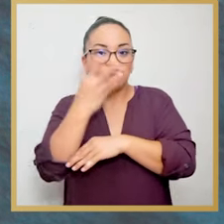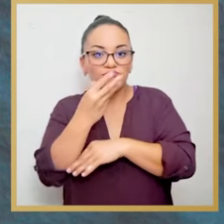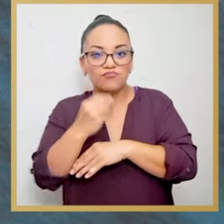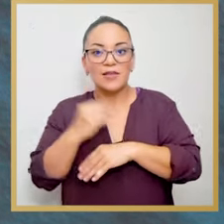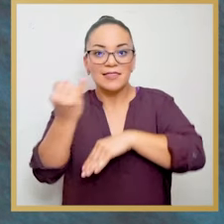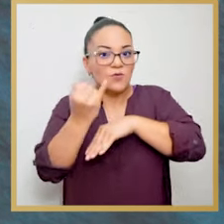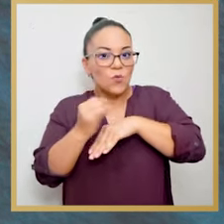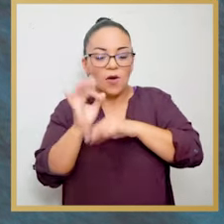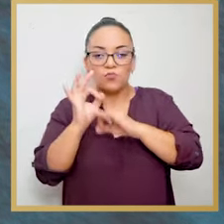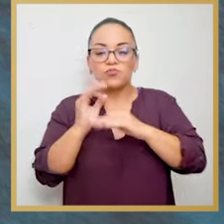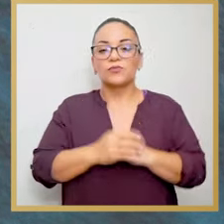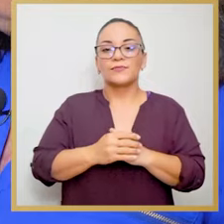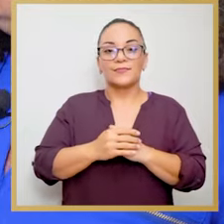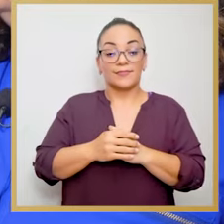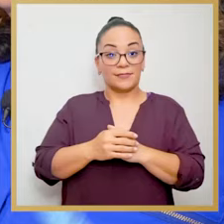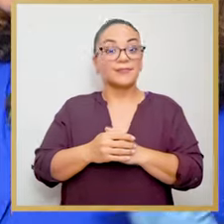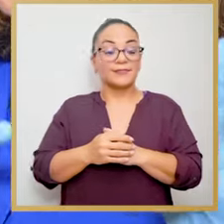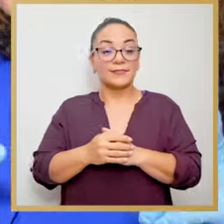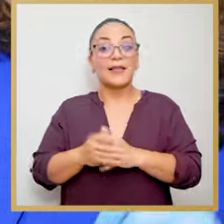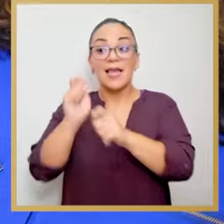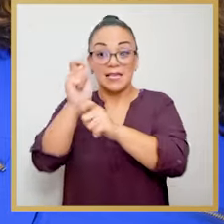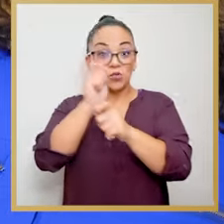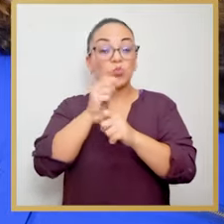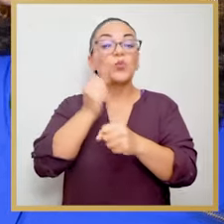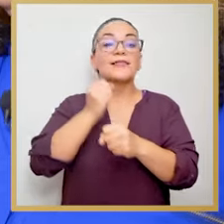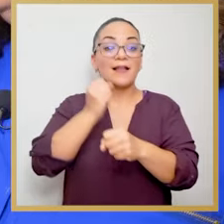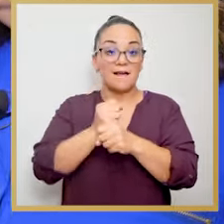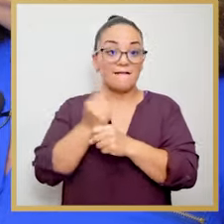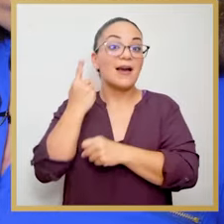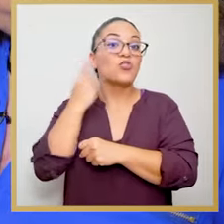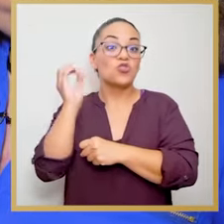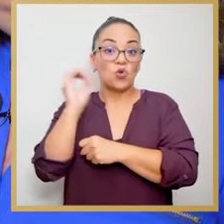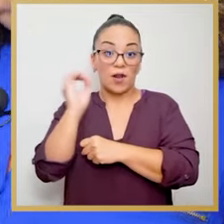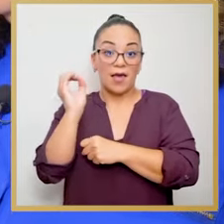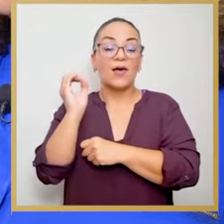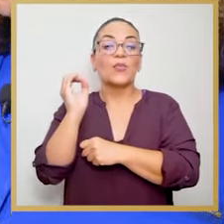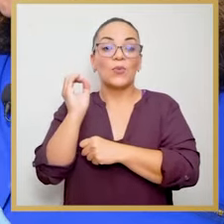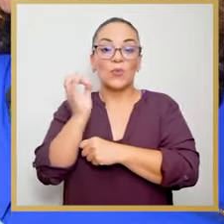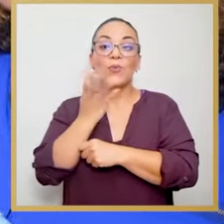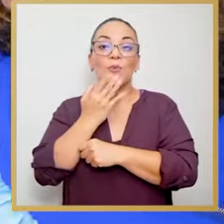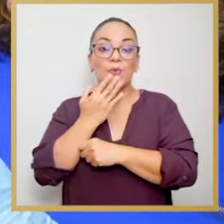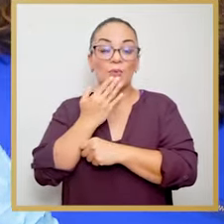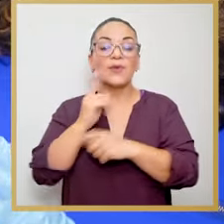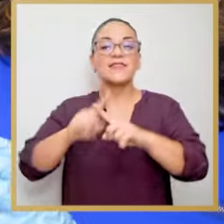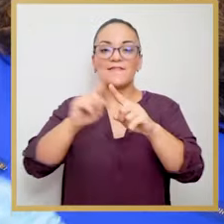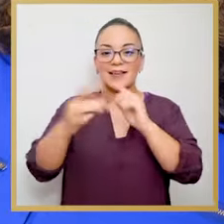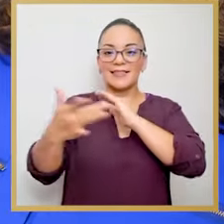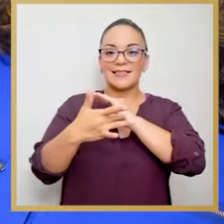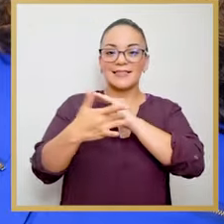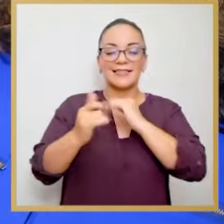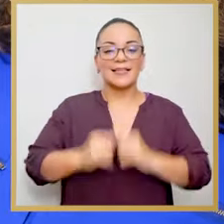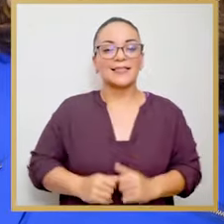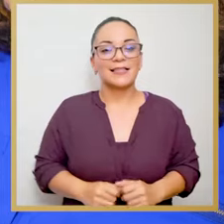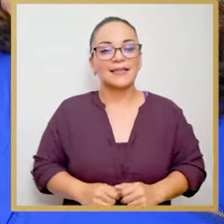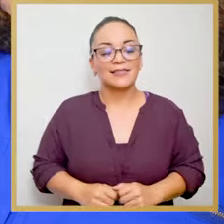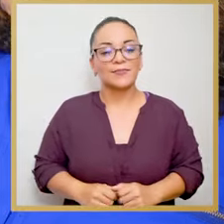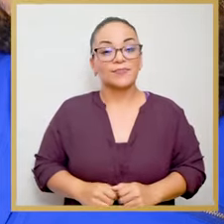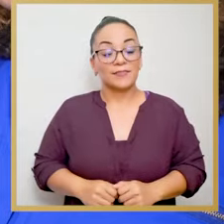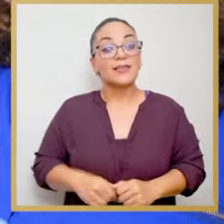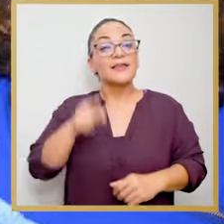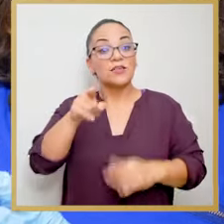exquisitamente dibujado. En escultura también se trabaja el dorado con distintas técnicas